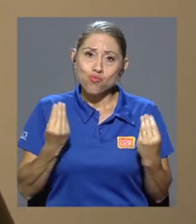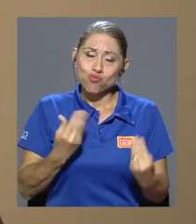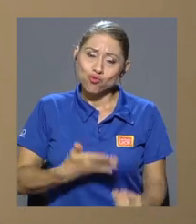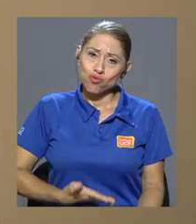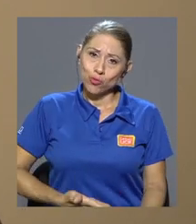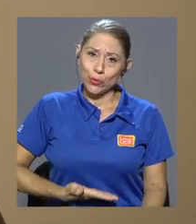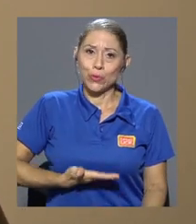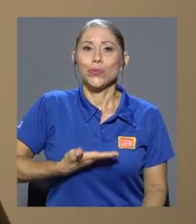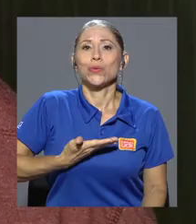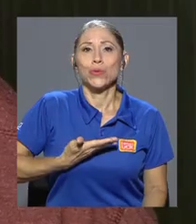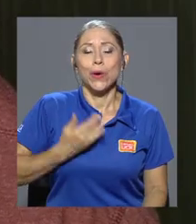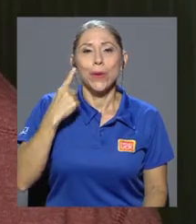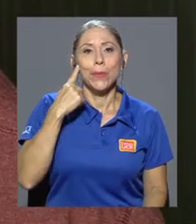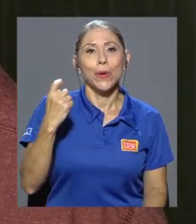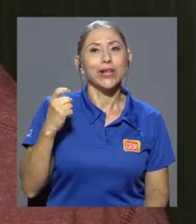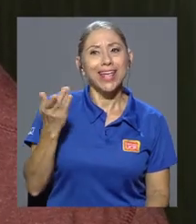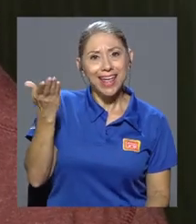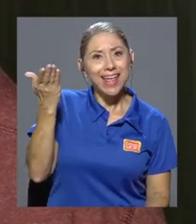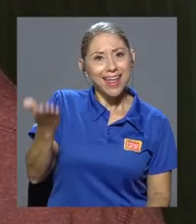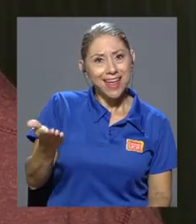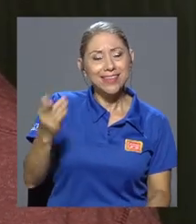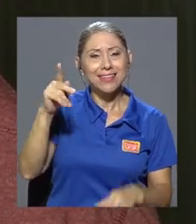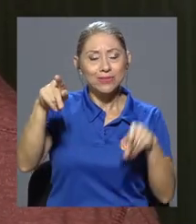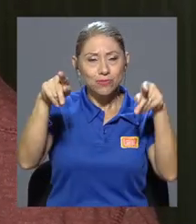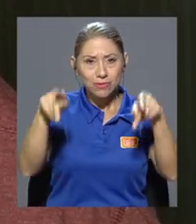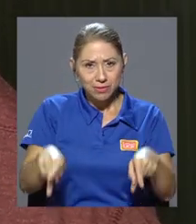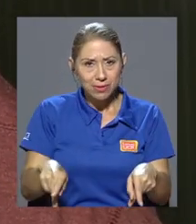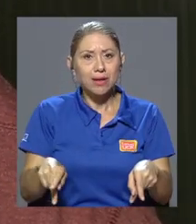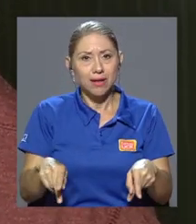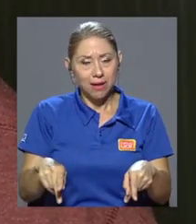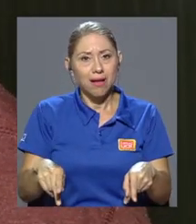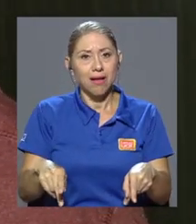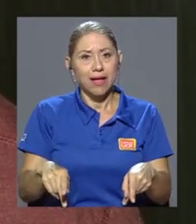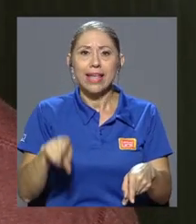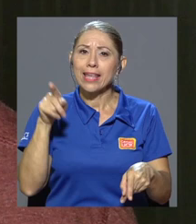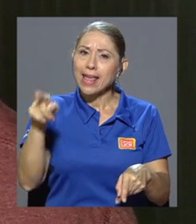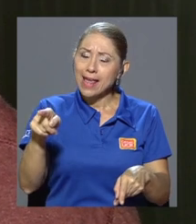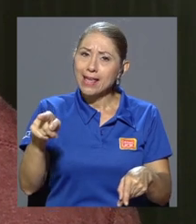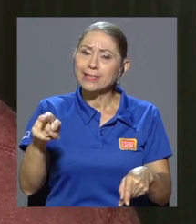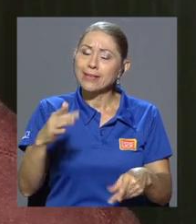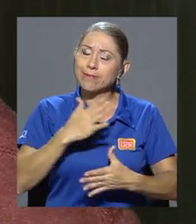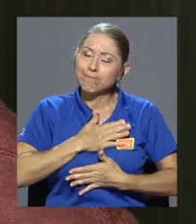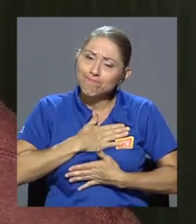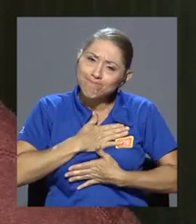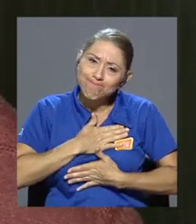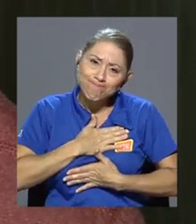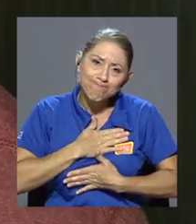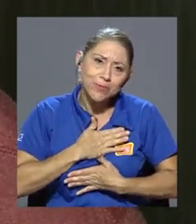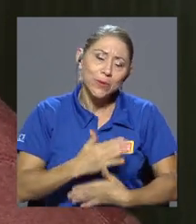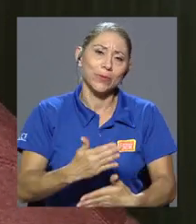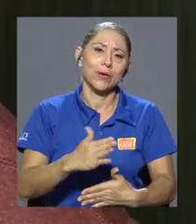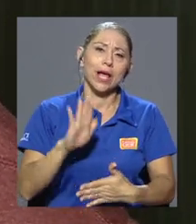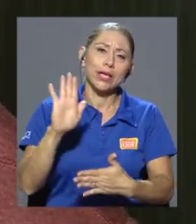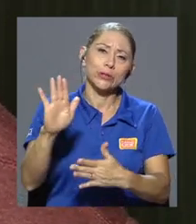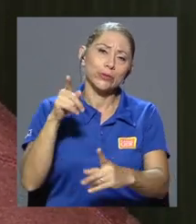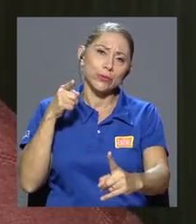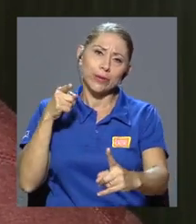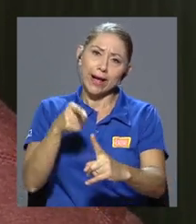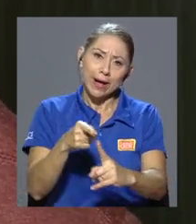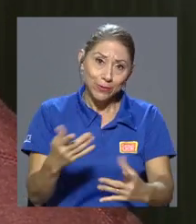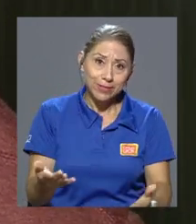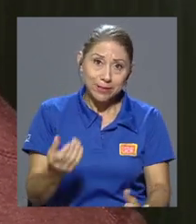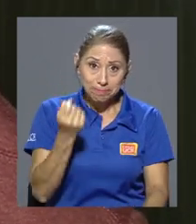mucho orgullo, porque ella es una persona que se da completamente a su causa,